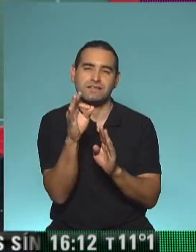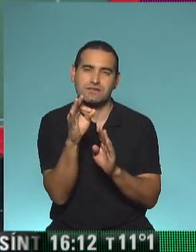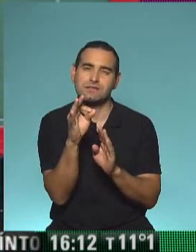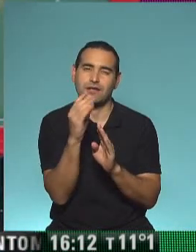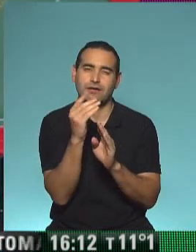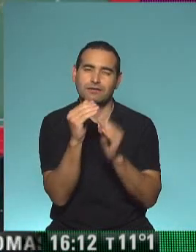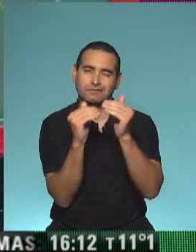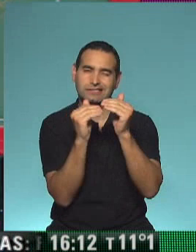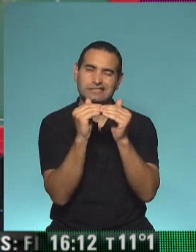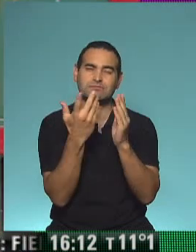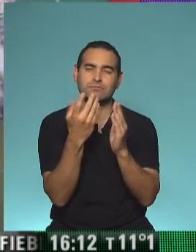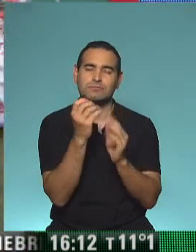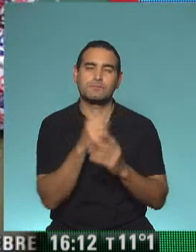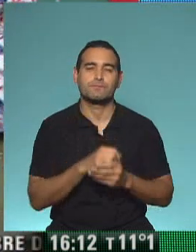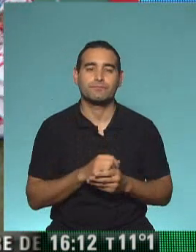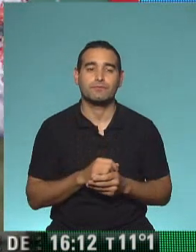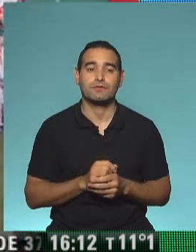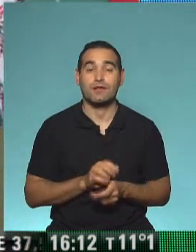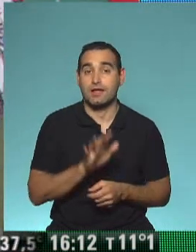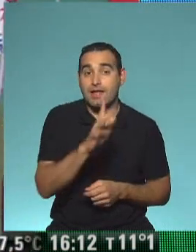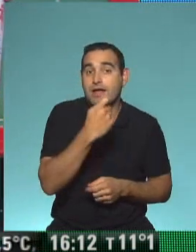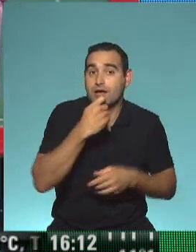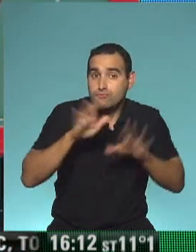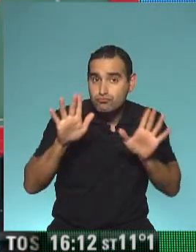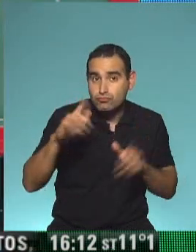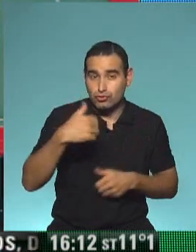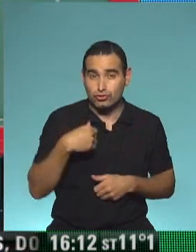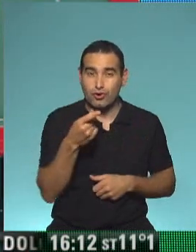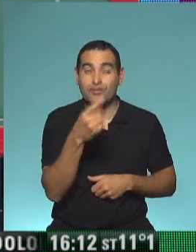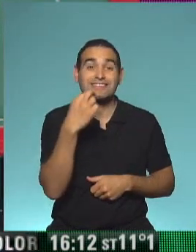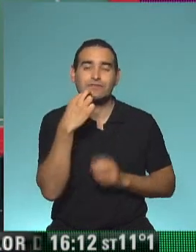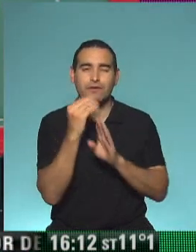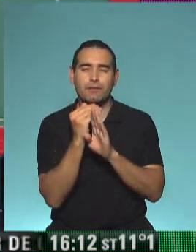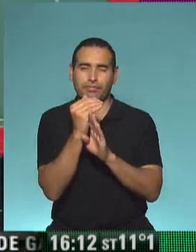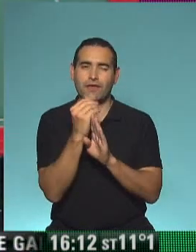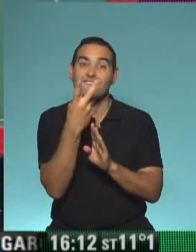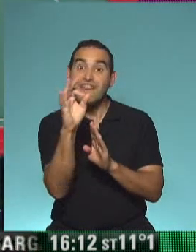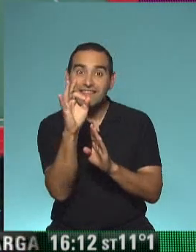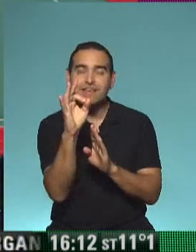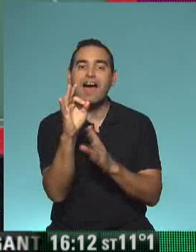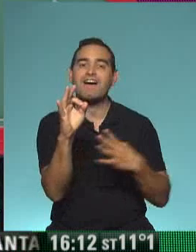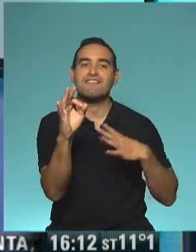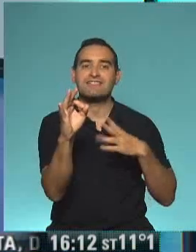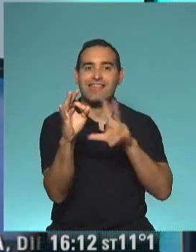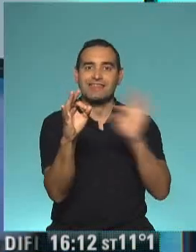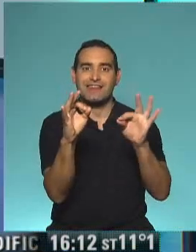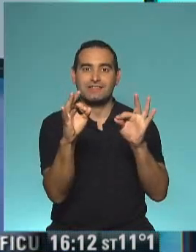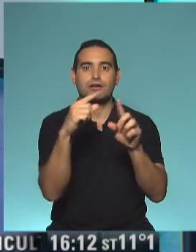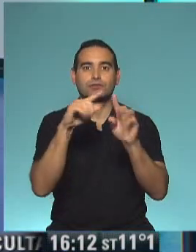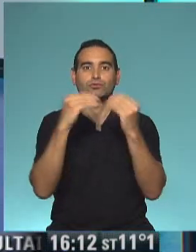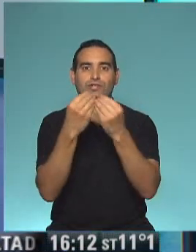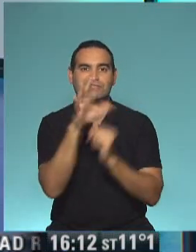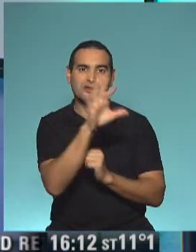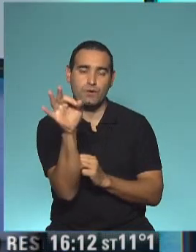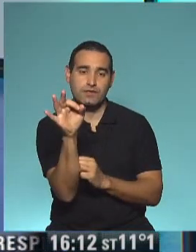es el 20. Muy bien. Entonces, sí. Llego a 20 con el 19. Sé que me faltan 30 para llegar a 50.